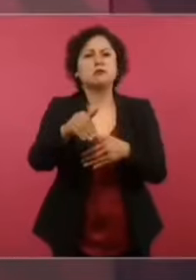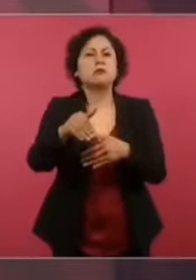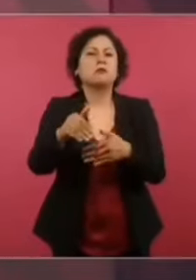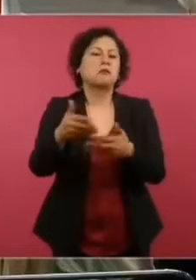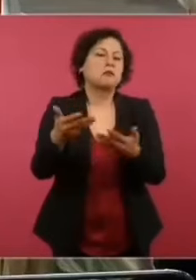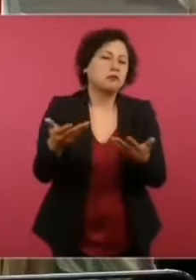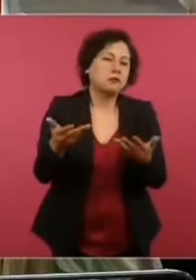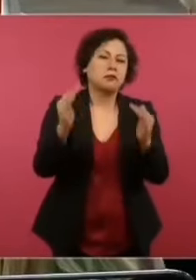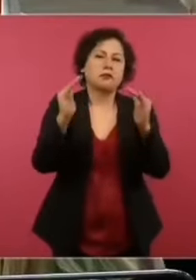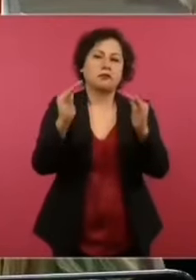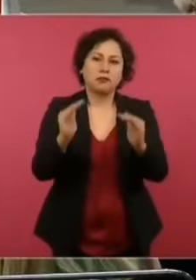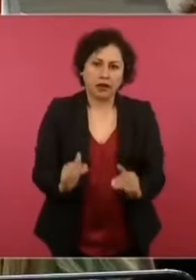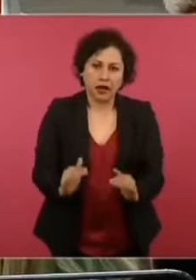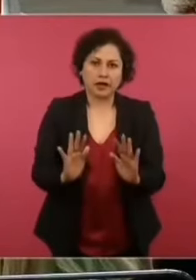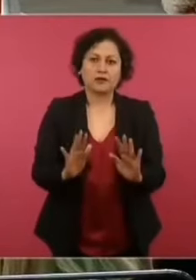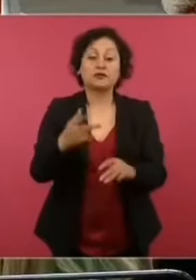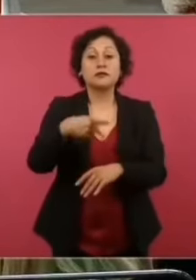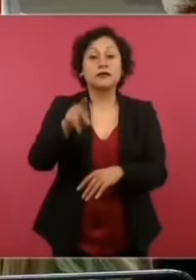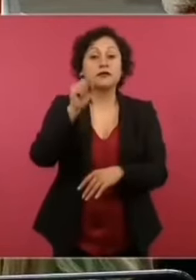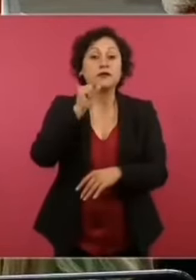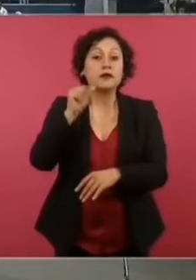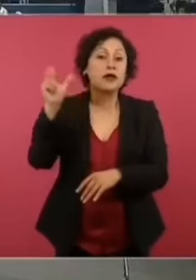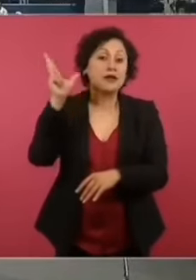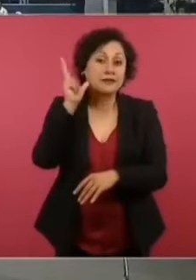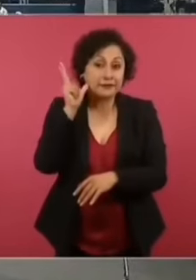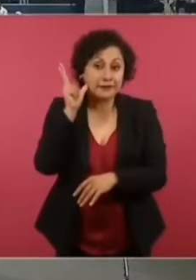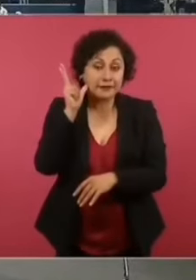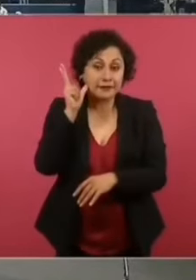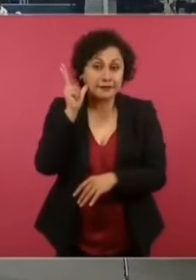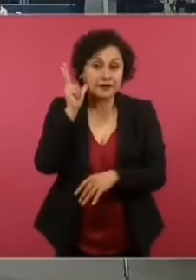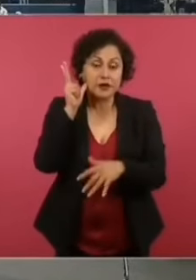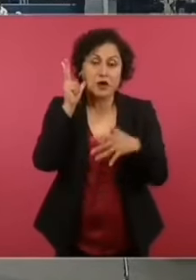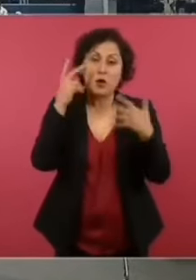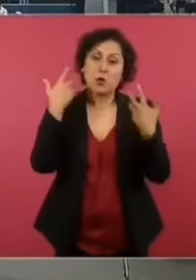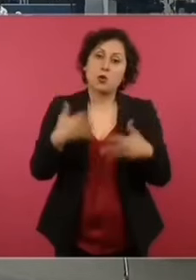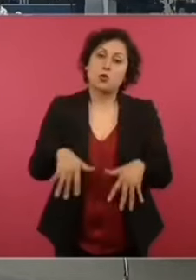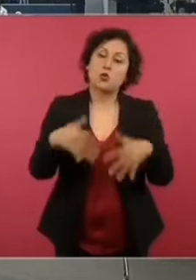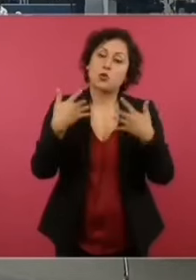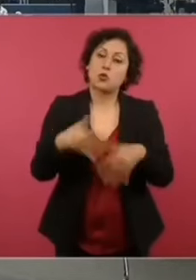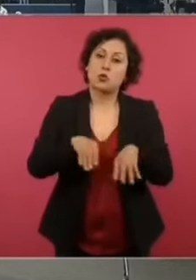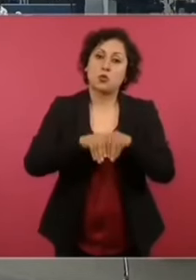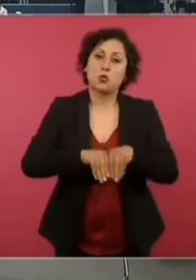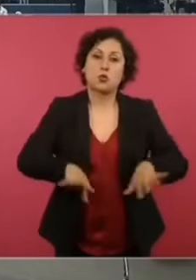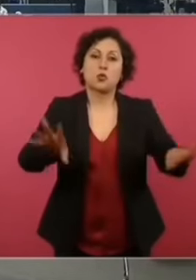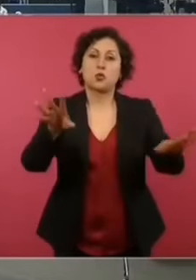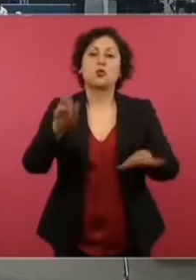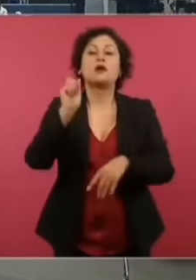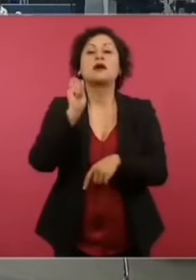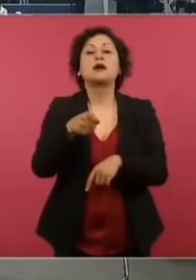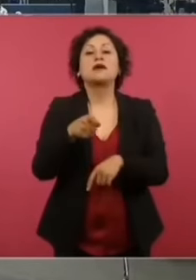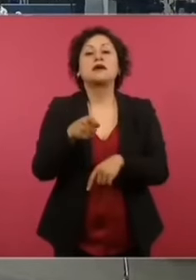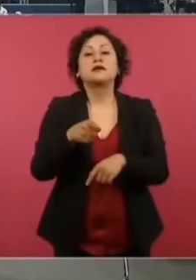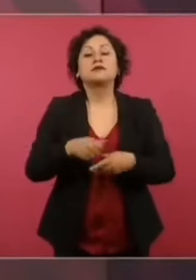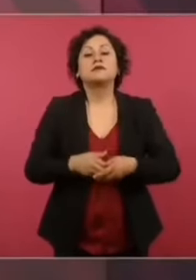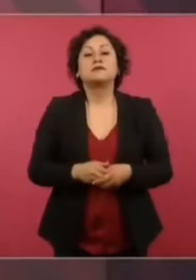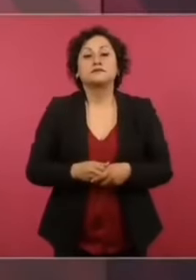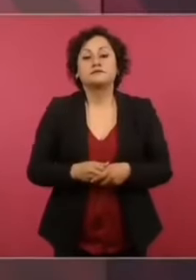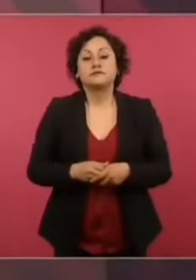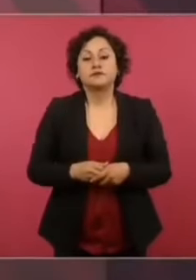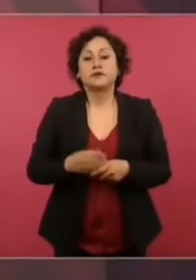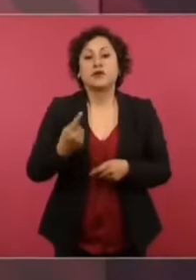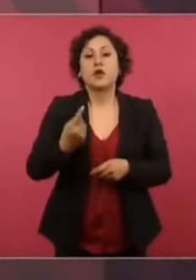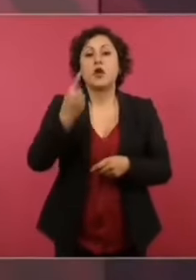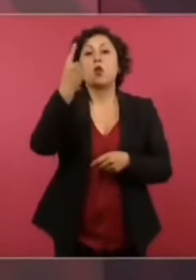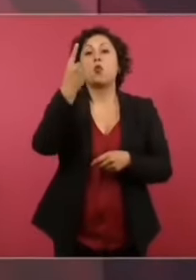Pero antier salió de que habían encontrado un